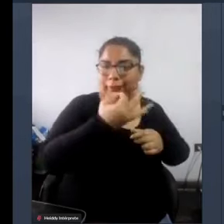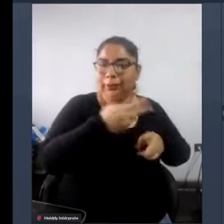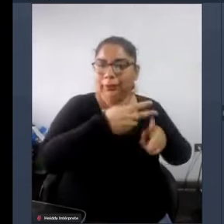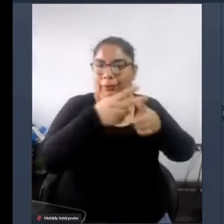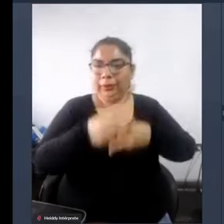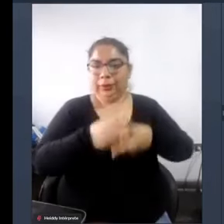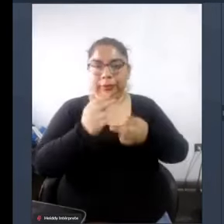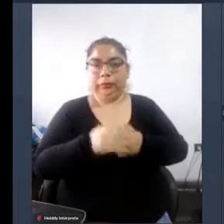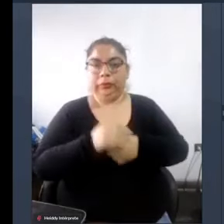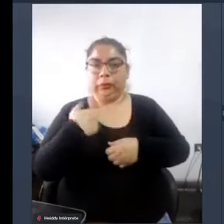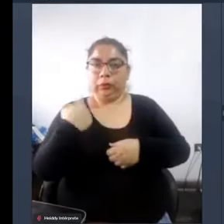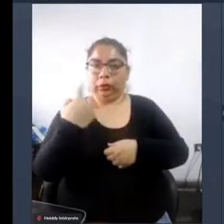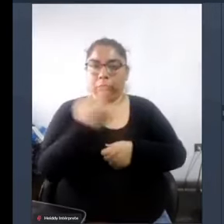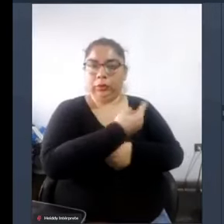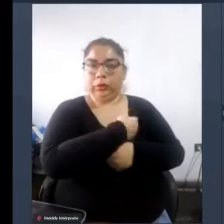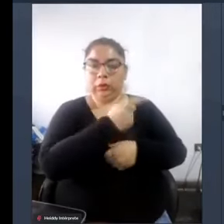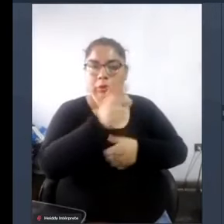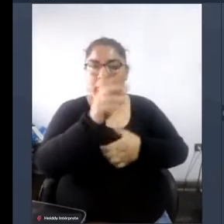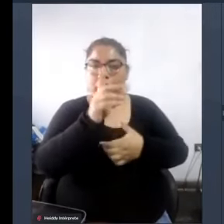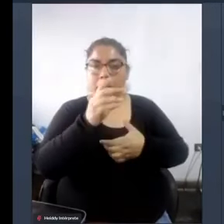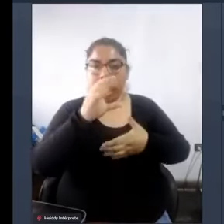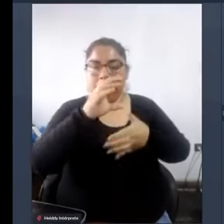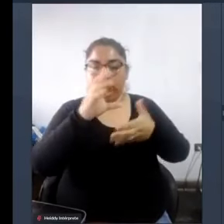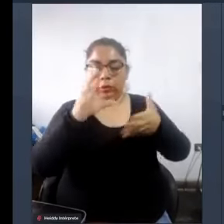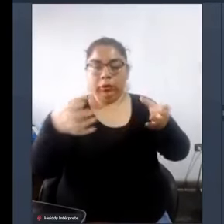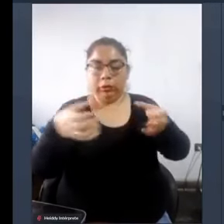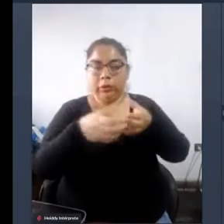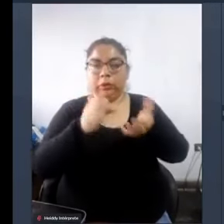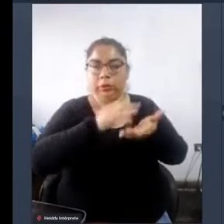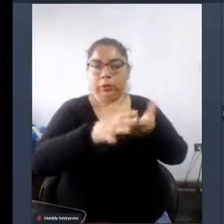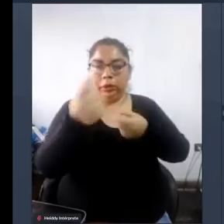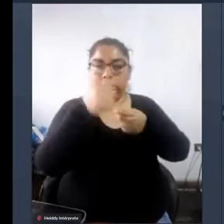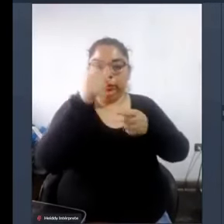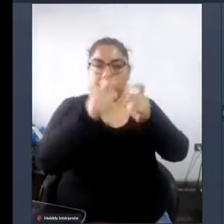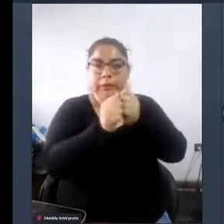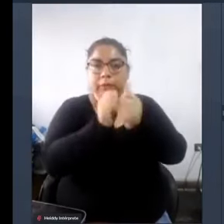nosotros como Consejo Nacional para la Interacción de las Personas con Discapacidad